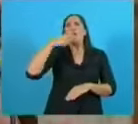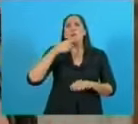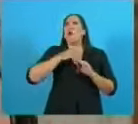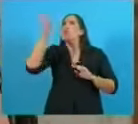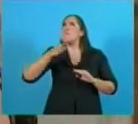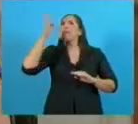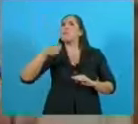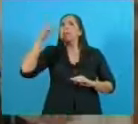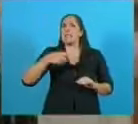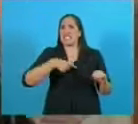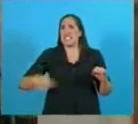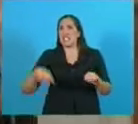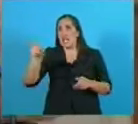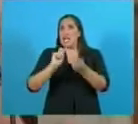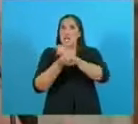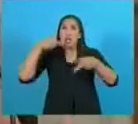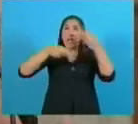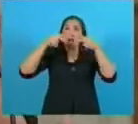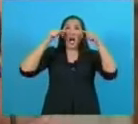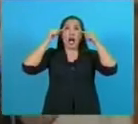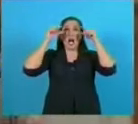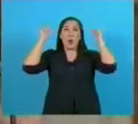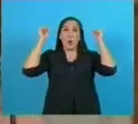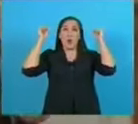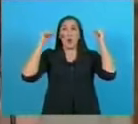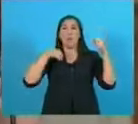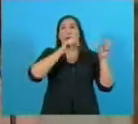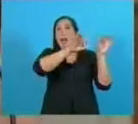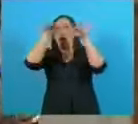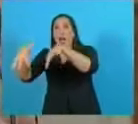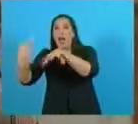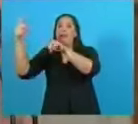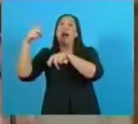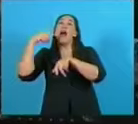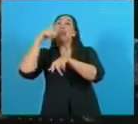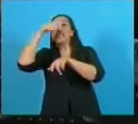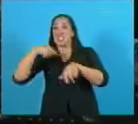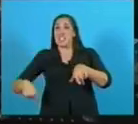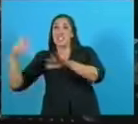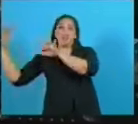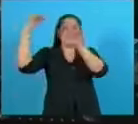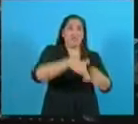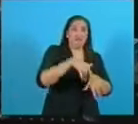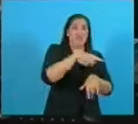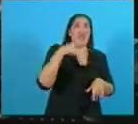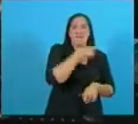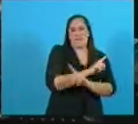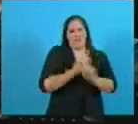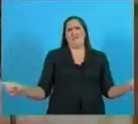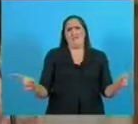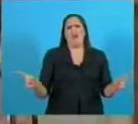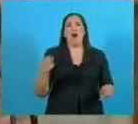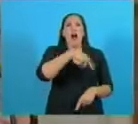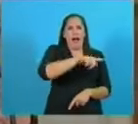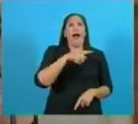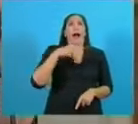cirugía estética y convertirse en China o entrar a para Alemania, sino porque advierten, los alemanes son inteligentes, advierten la